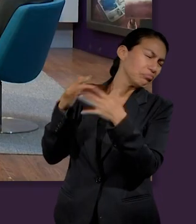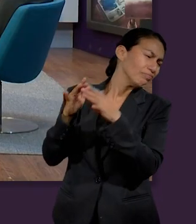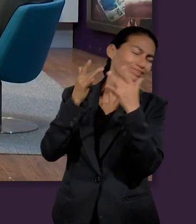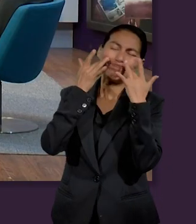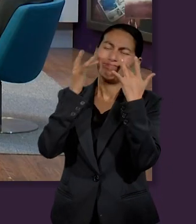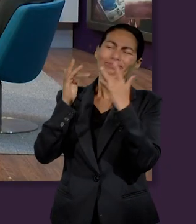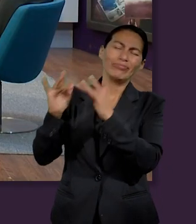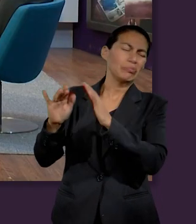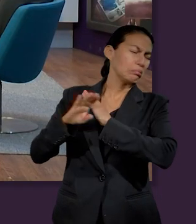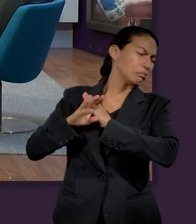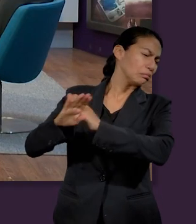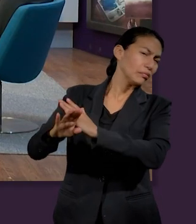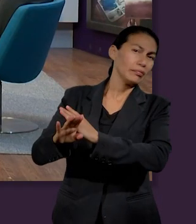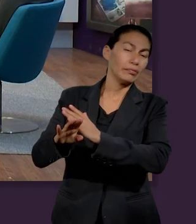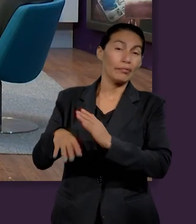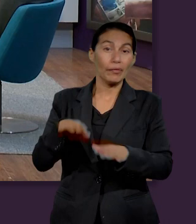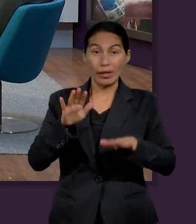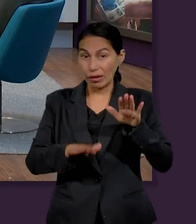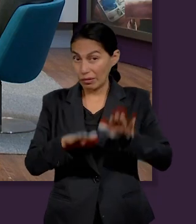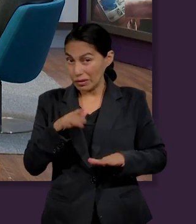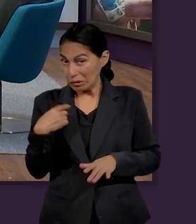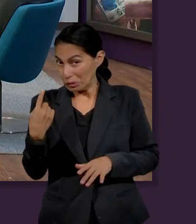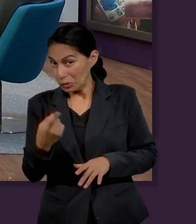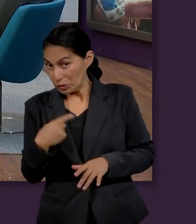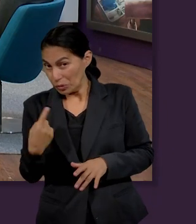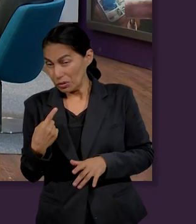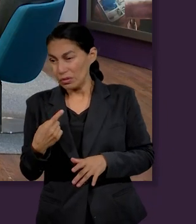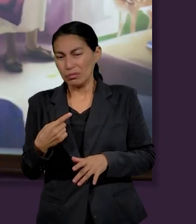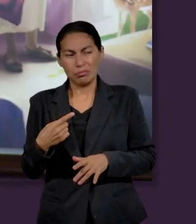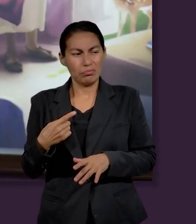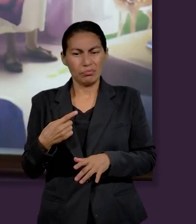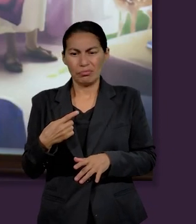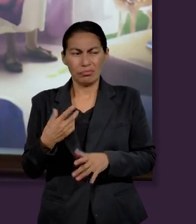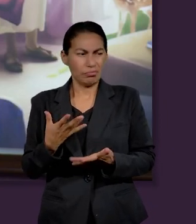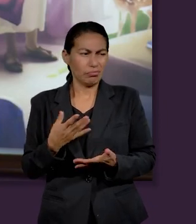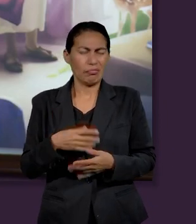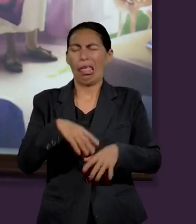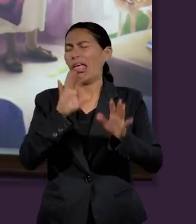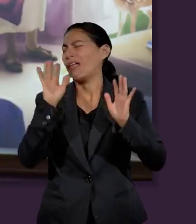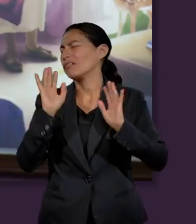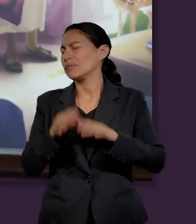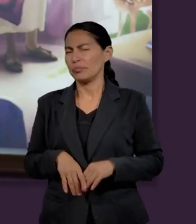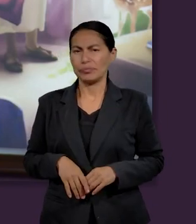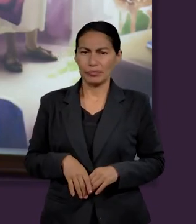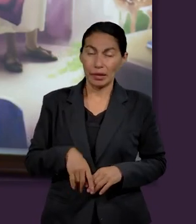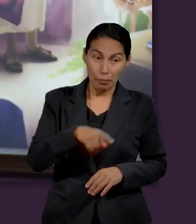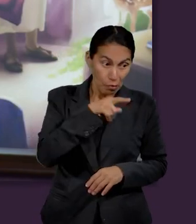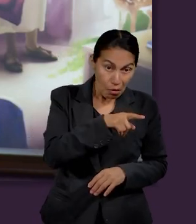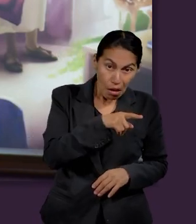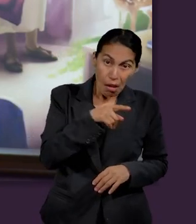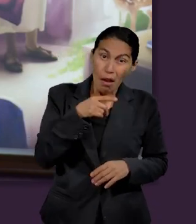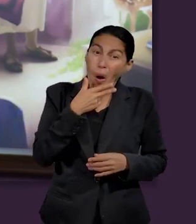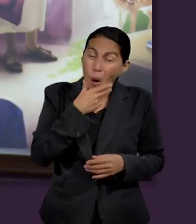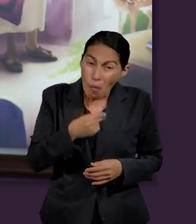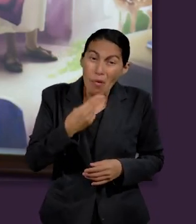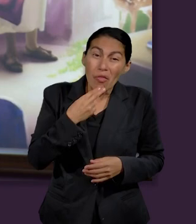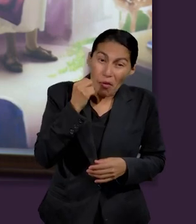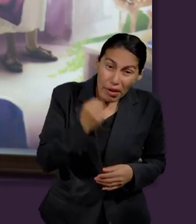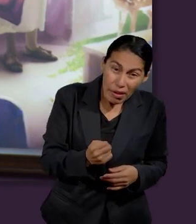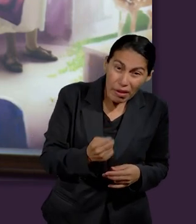convertía. Y eso sí me impactó mucho porque a veces nosotros nos rendimos muy fácilmente y él,